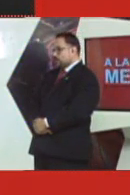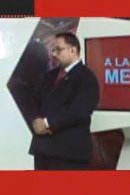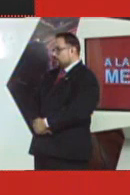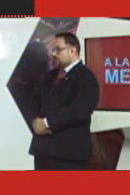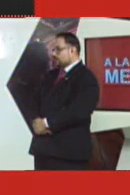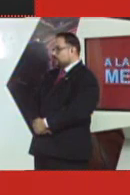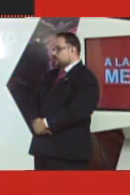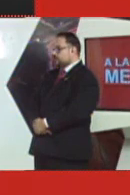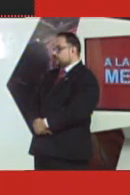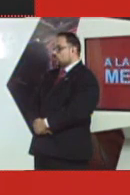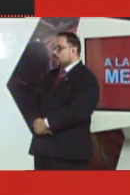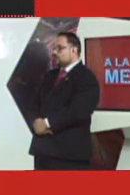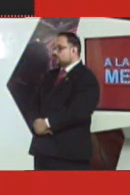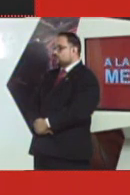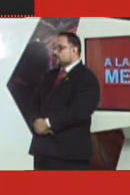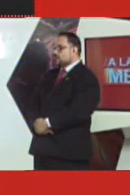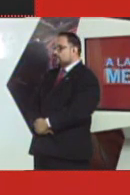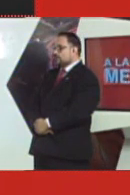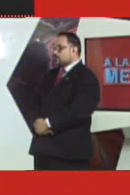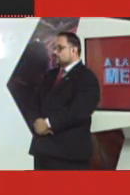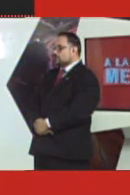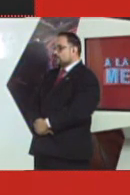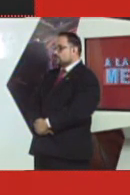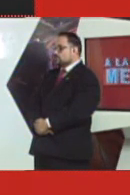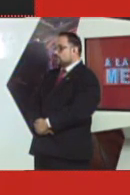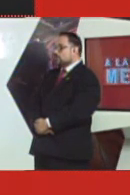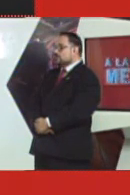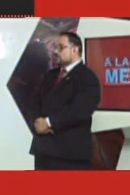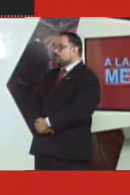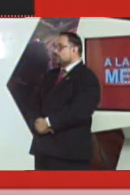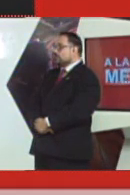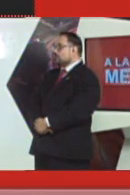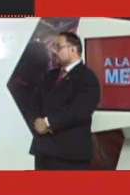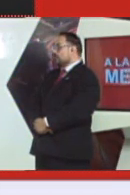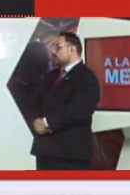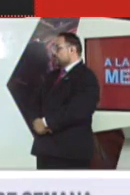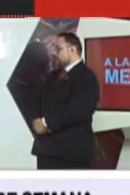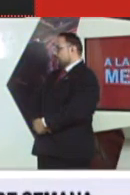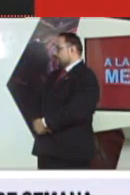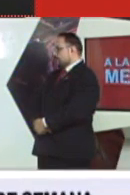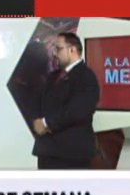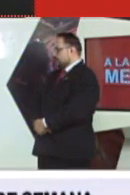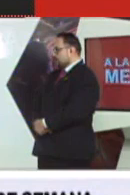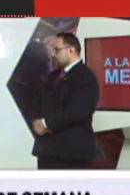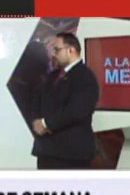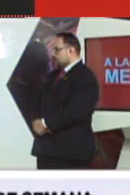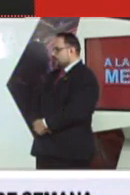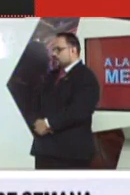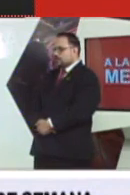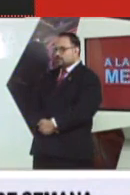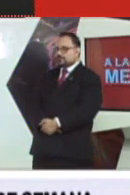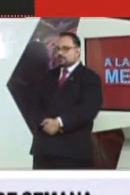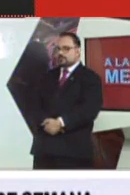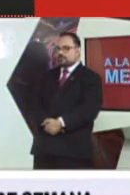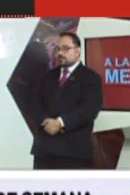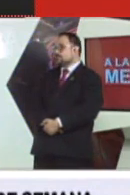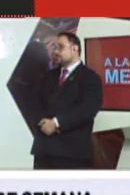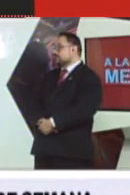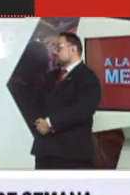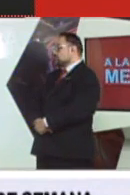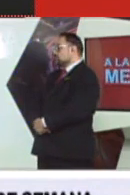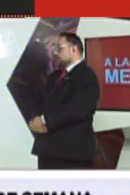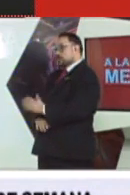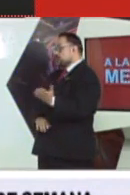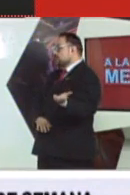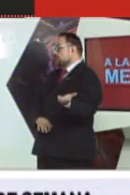la cuenta, honestamente, de cuántos infectados y muertos, pero sí puedo recordar algo que fue impactante, ¿verdad, Sandy? Tres